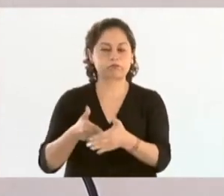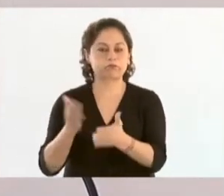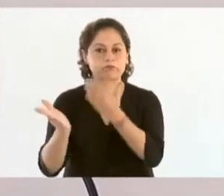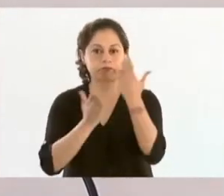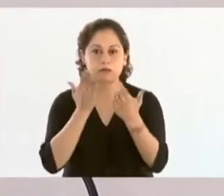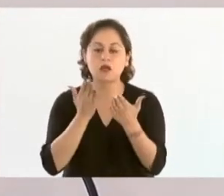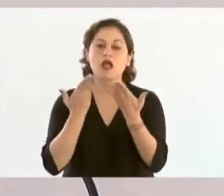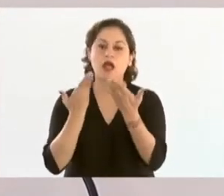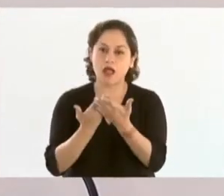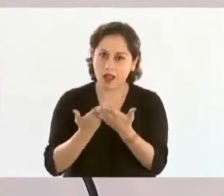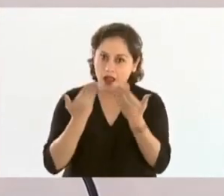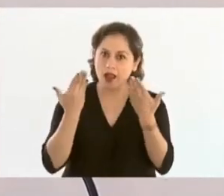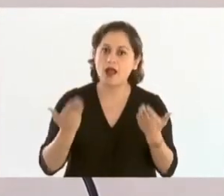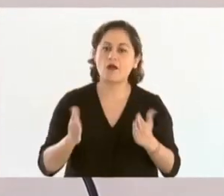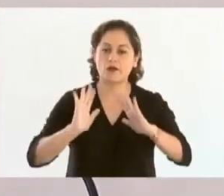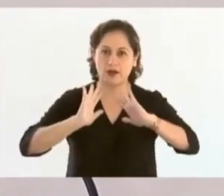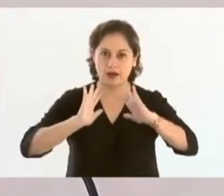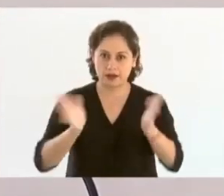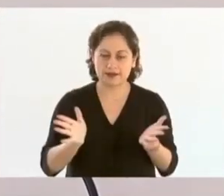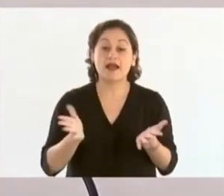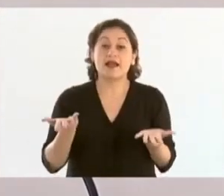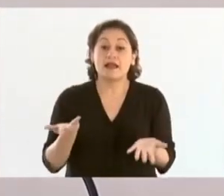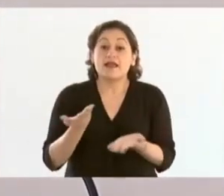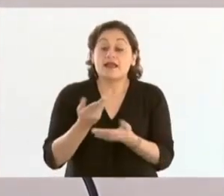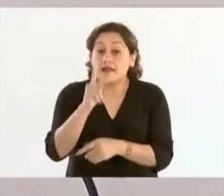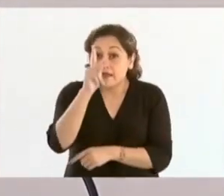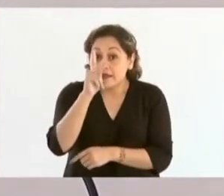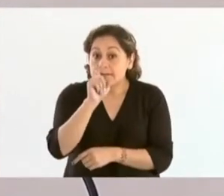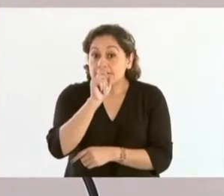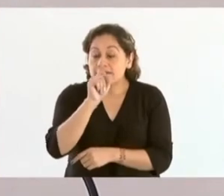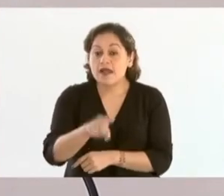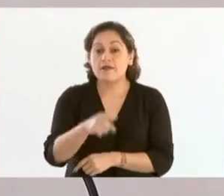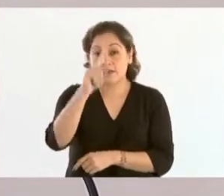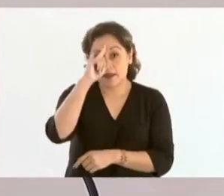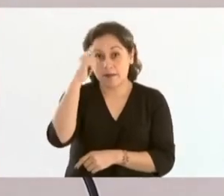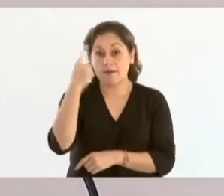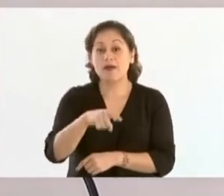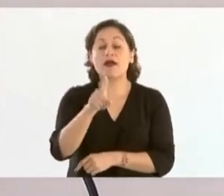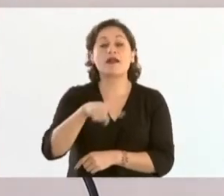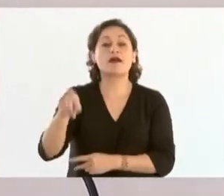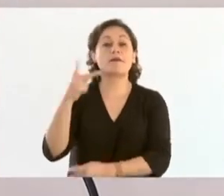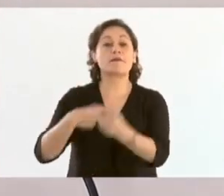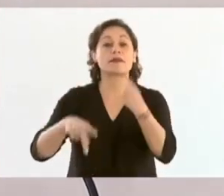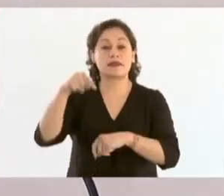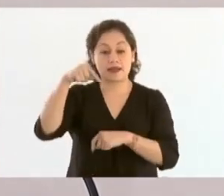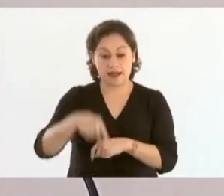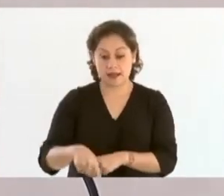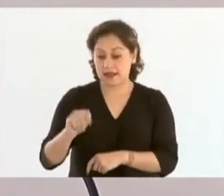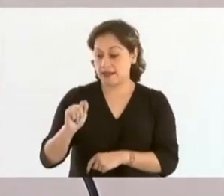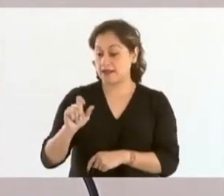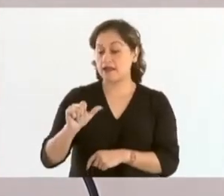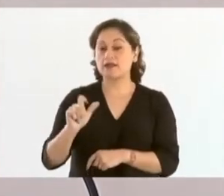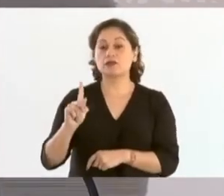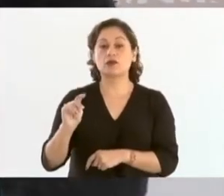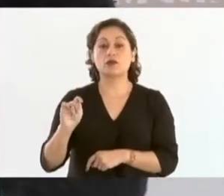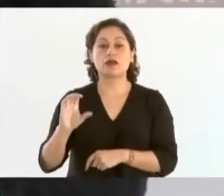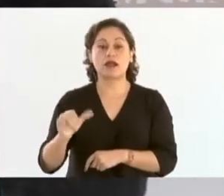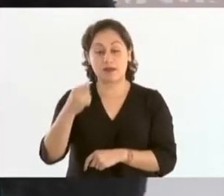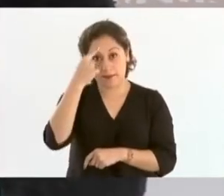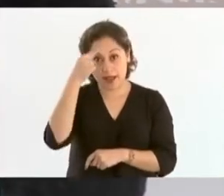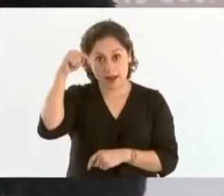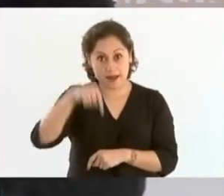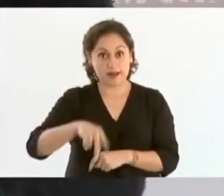sino especialmente ahora que nos haga el honor de venir a Chaltocan y a sedes de nuestras universidades